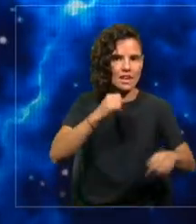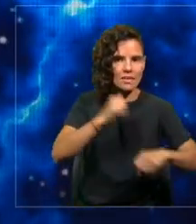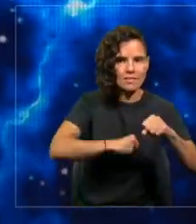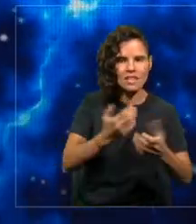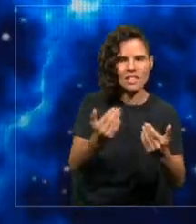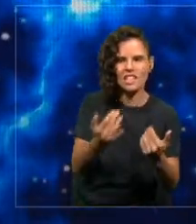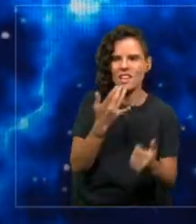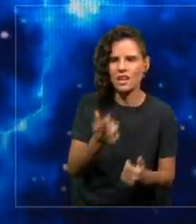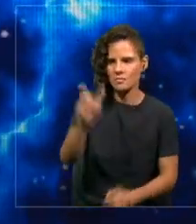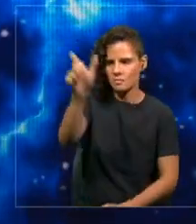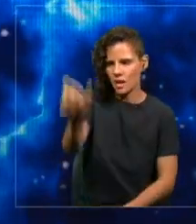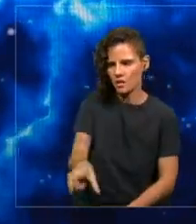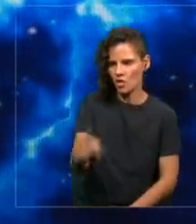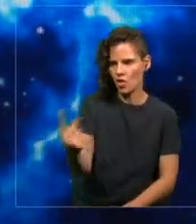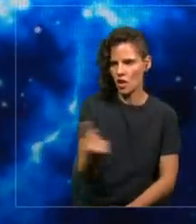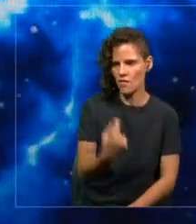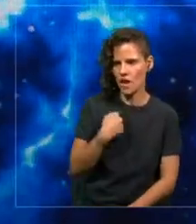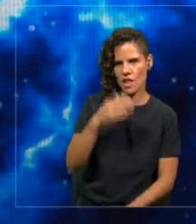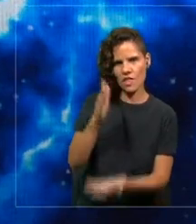tienen que saber